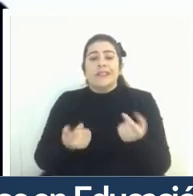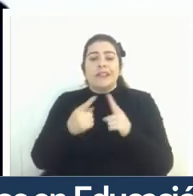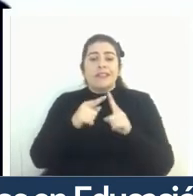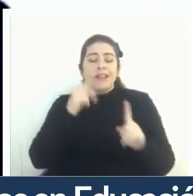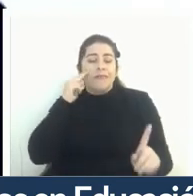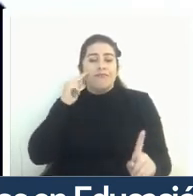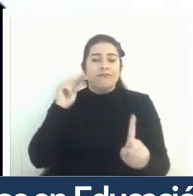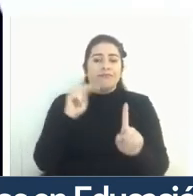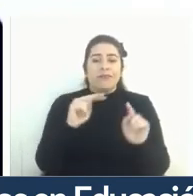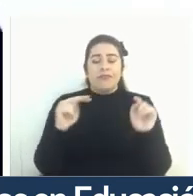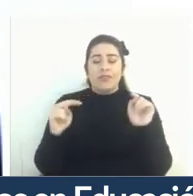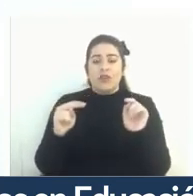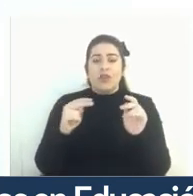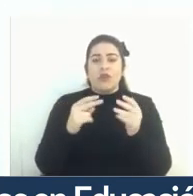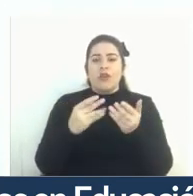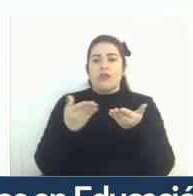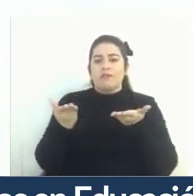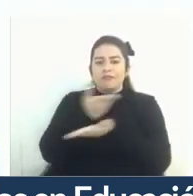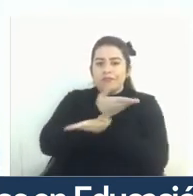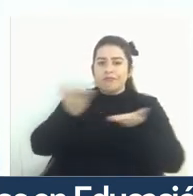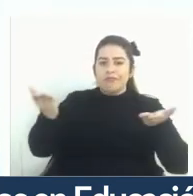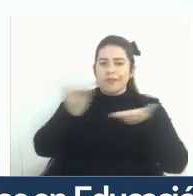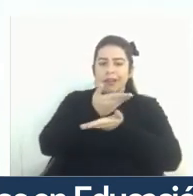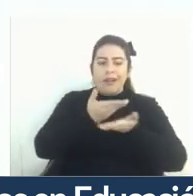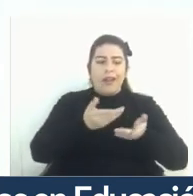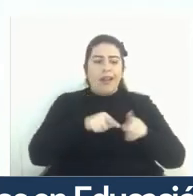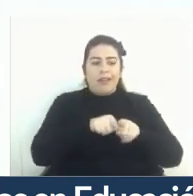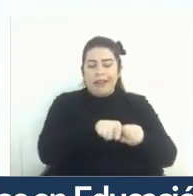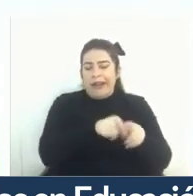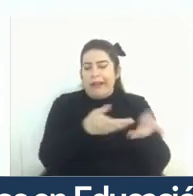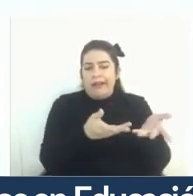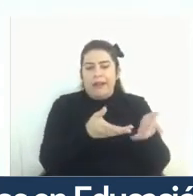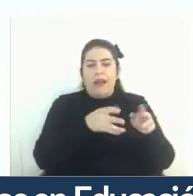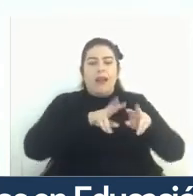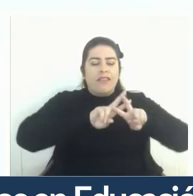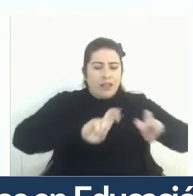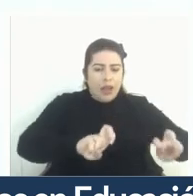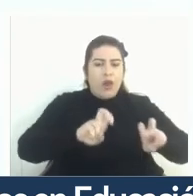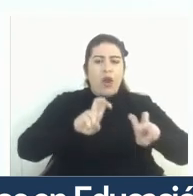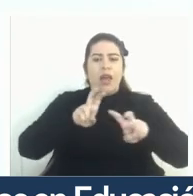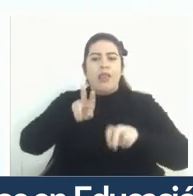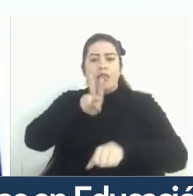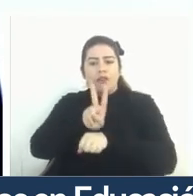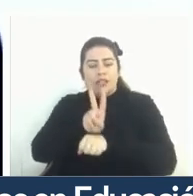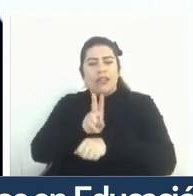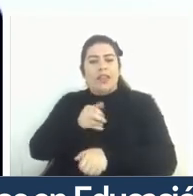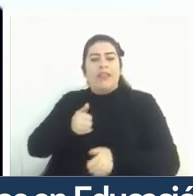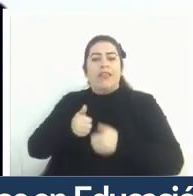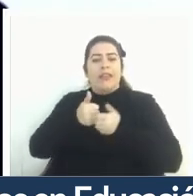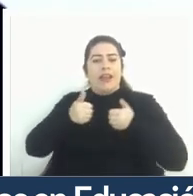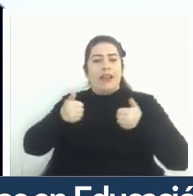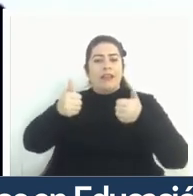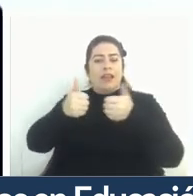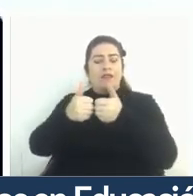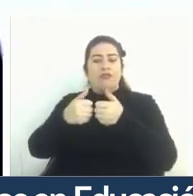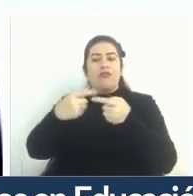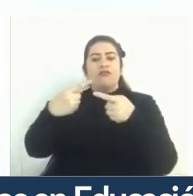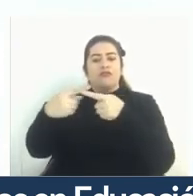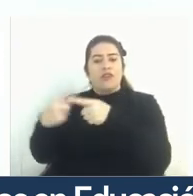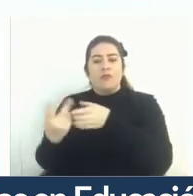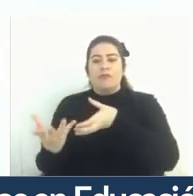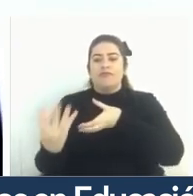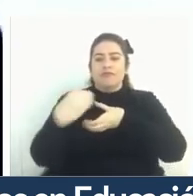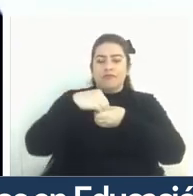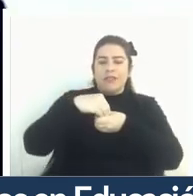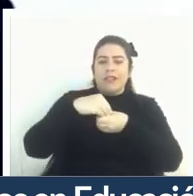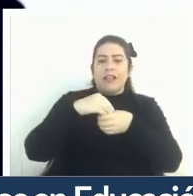entre investigadores escuelas docentes directivos y otros y otros actores del sistema escolar para poder